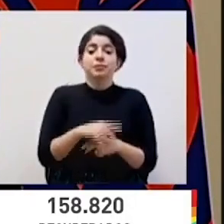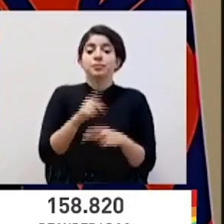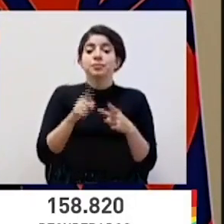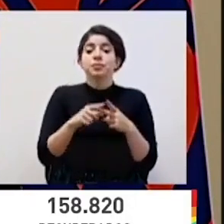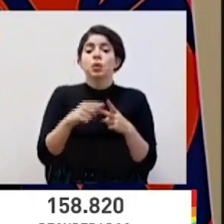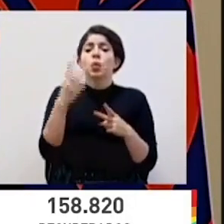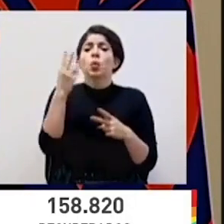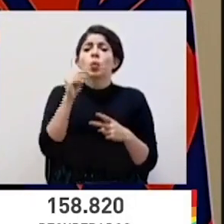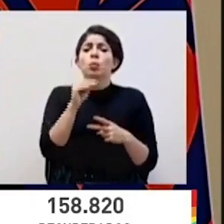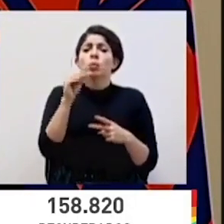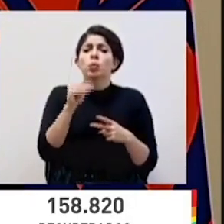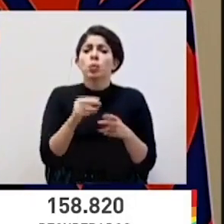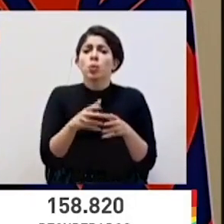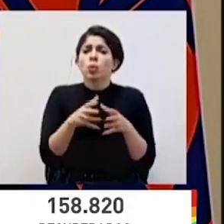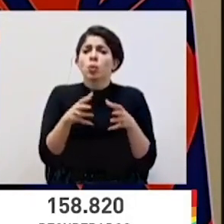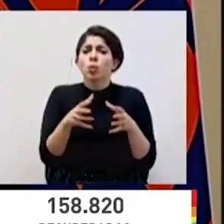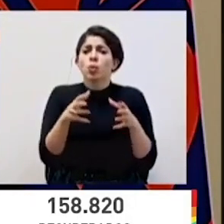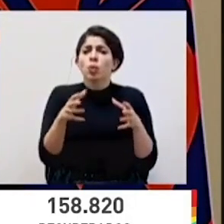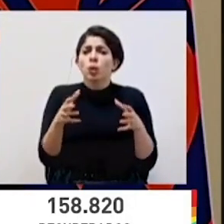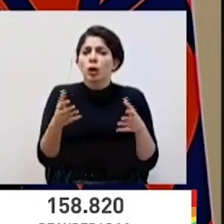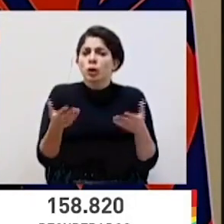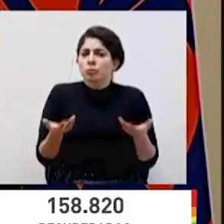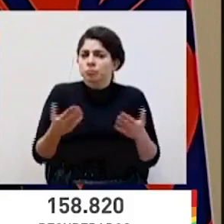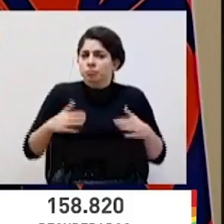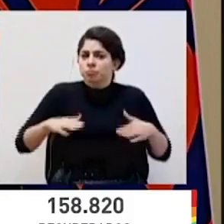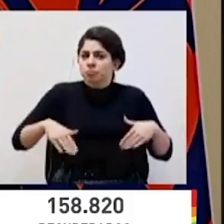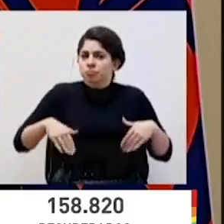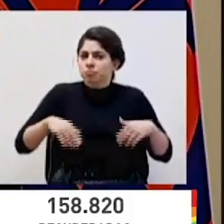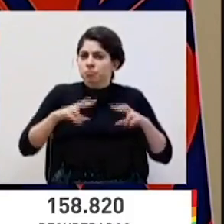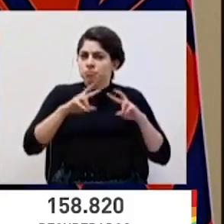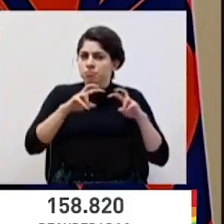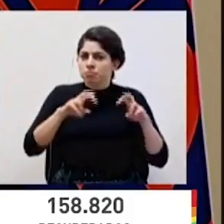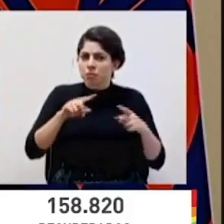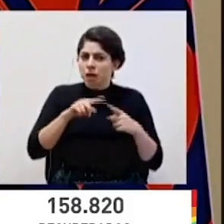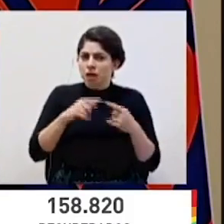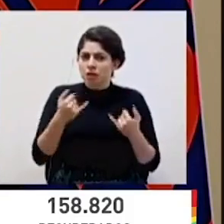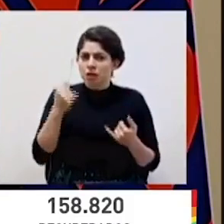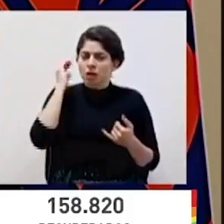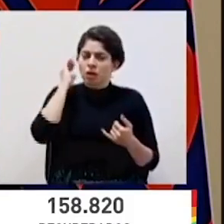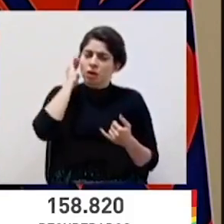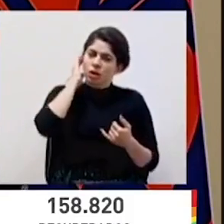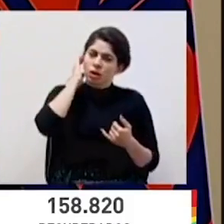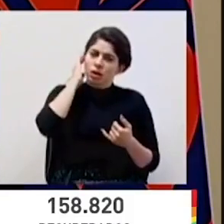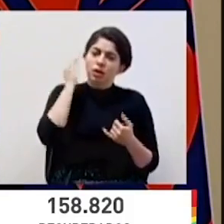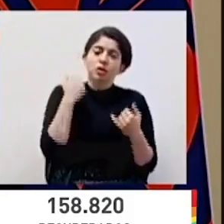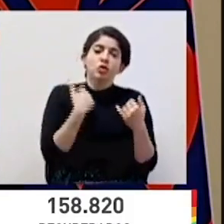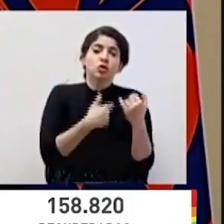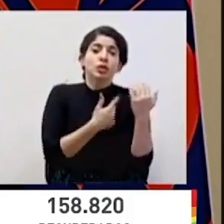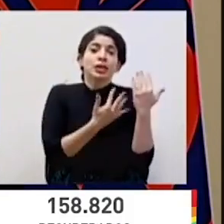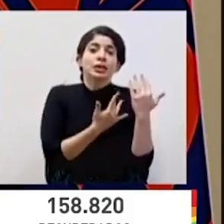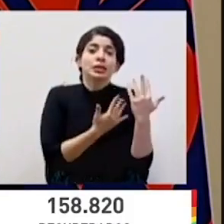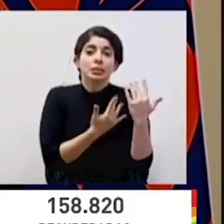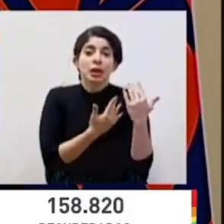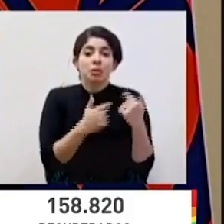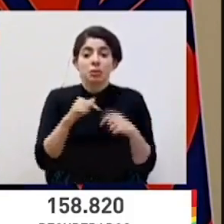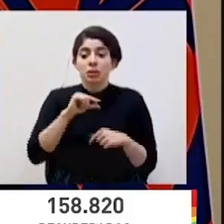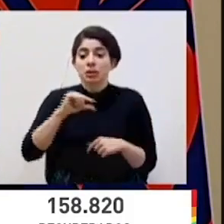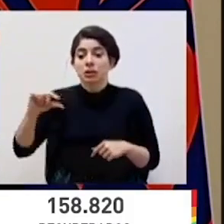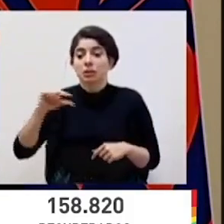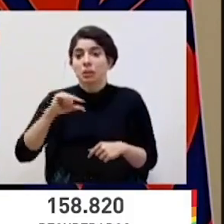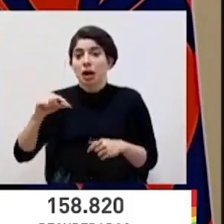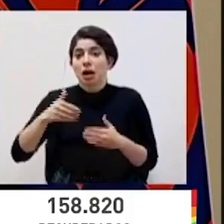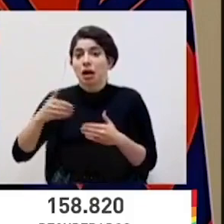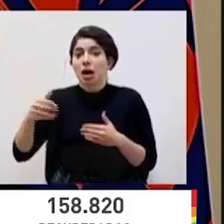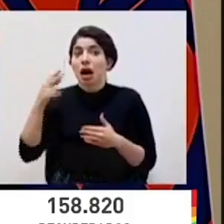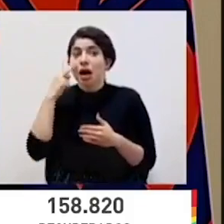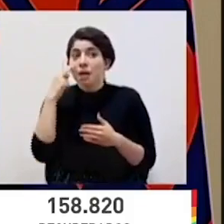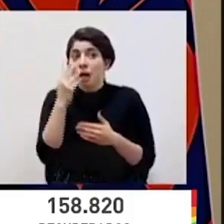incremento no lo hemos analizado hasta este momento todavía, esperaremos en lo que resta de la semana para ver si